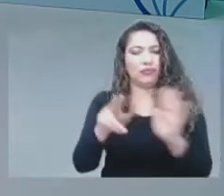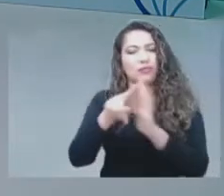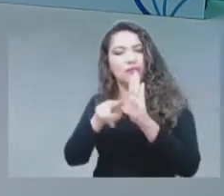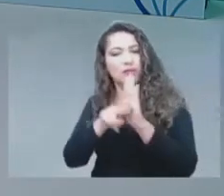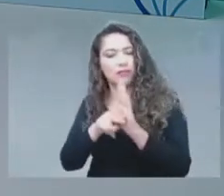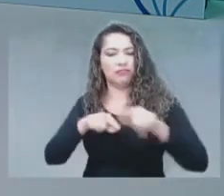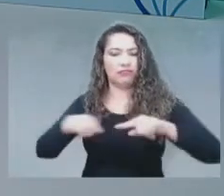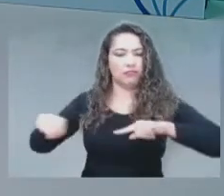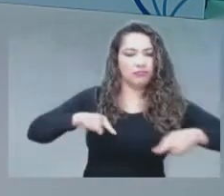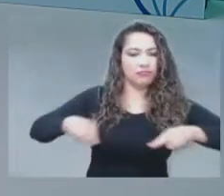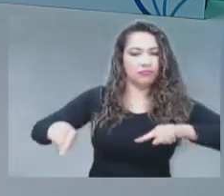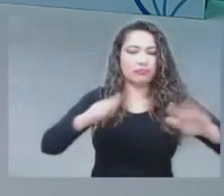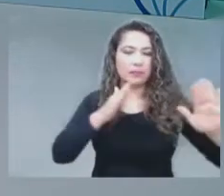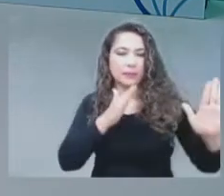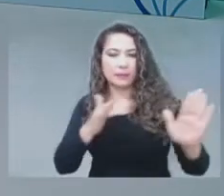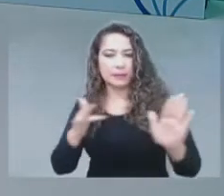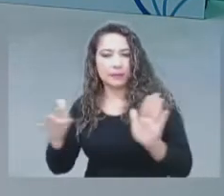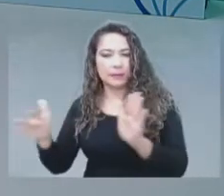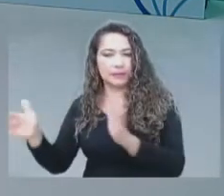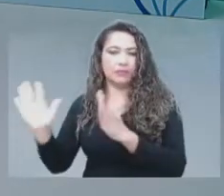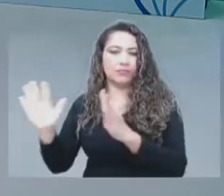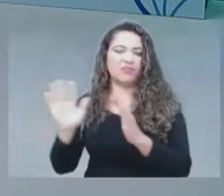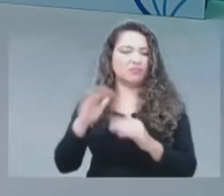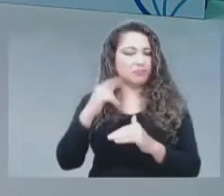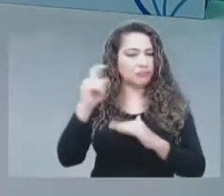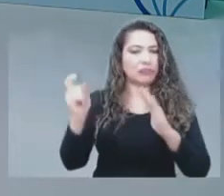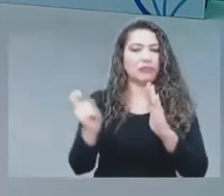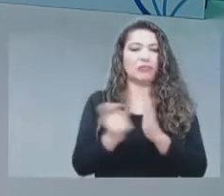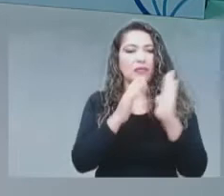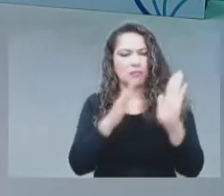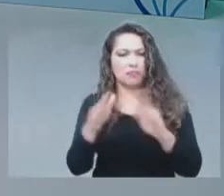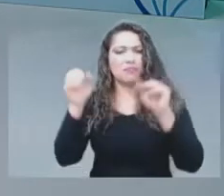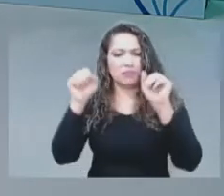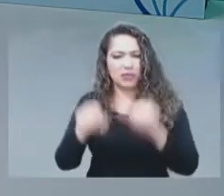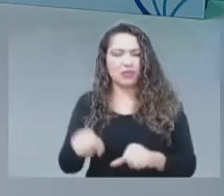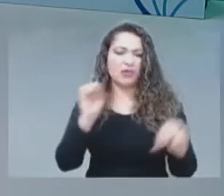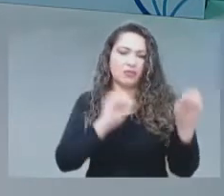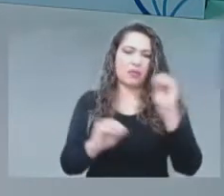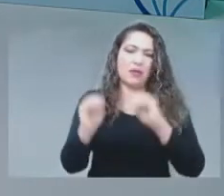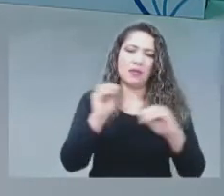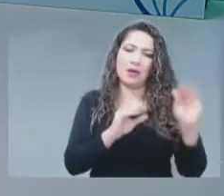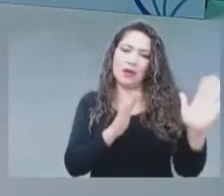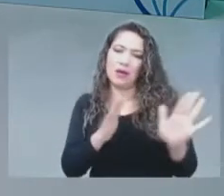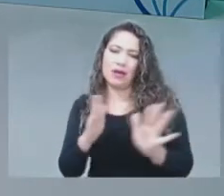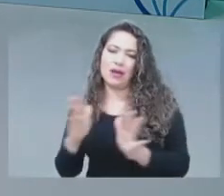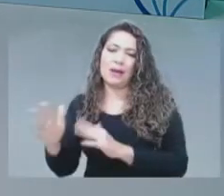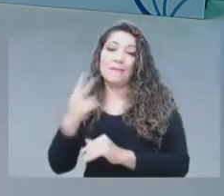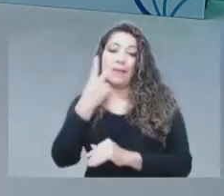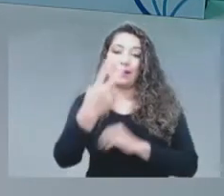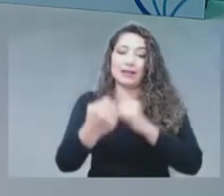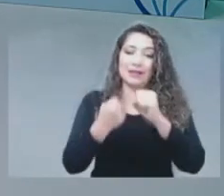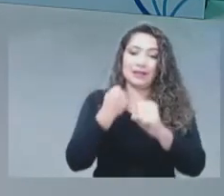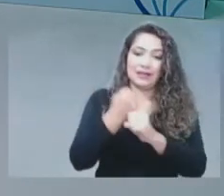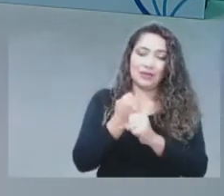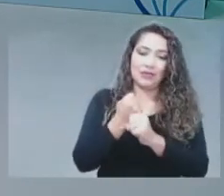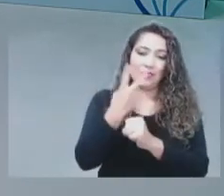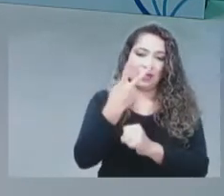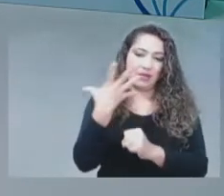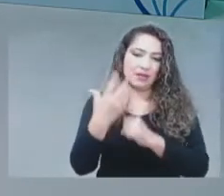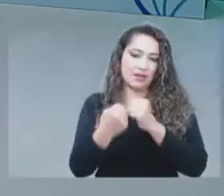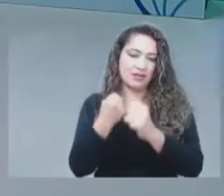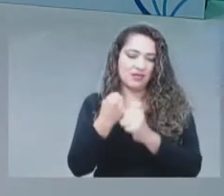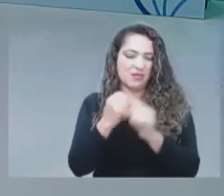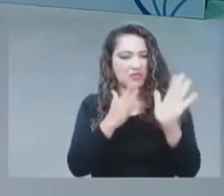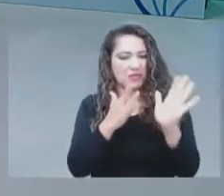plan. Trabajo que lo pudimos sacar adelante después de 25 años de funcionamiento en